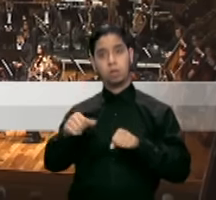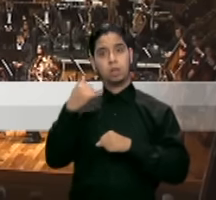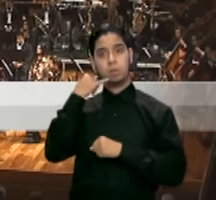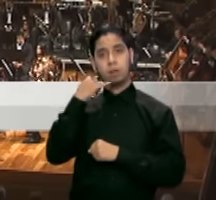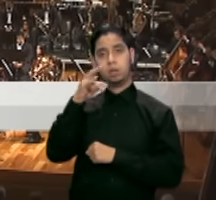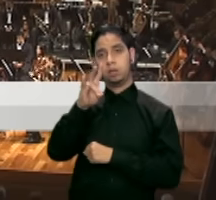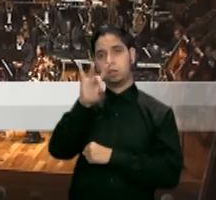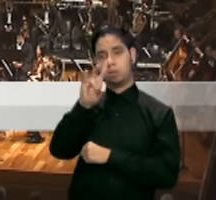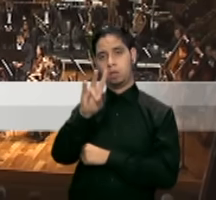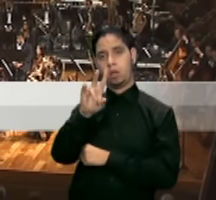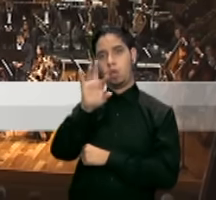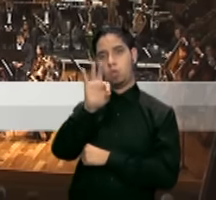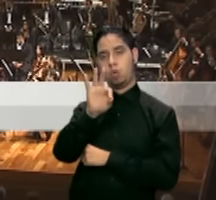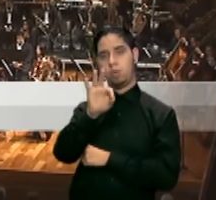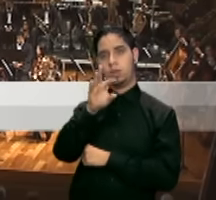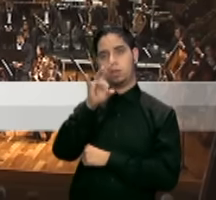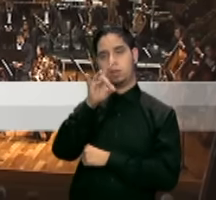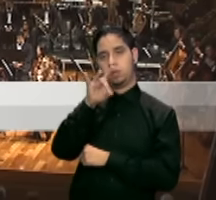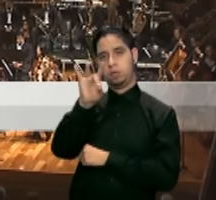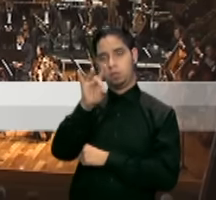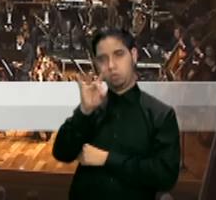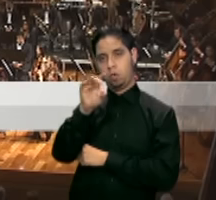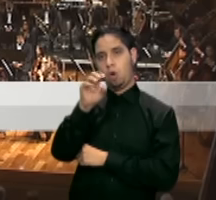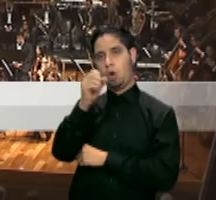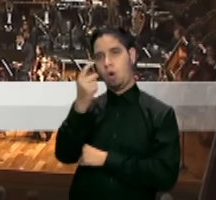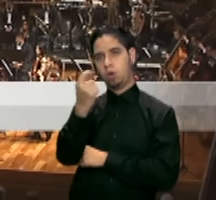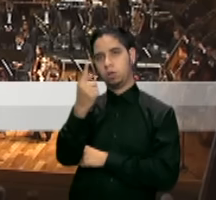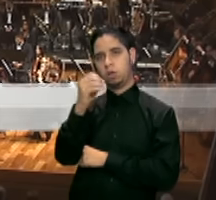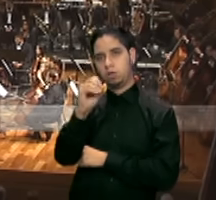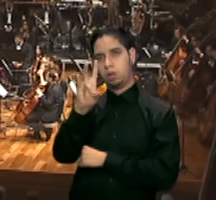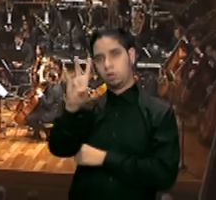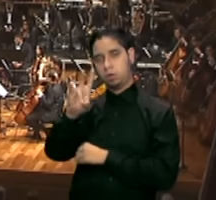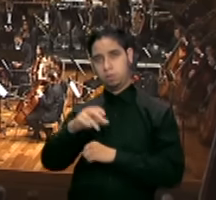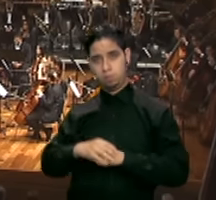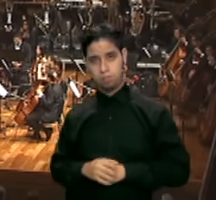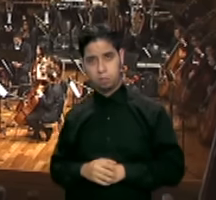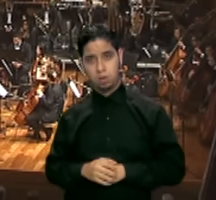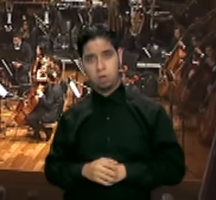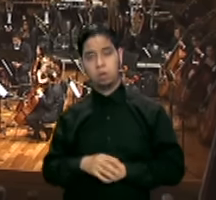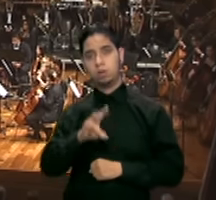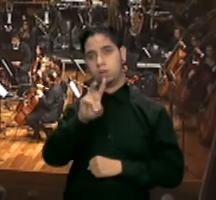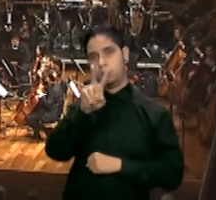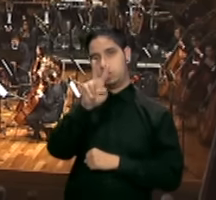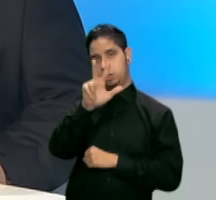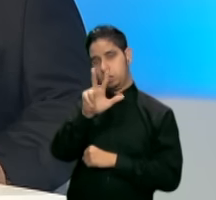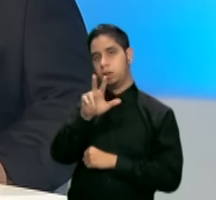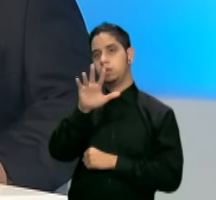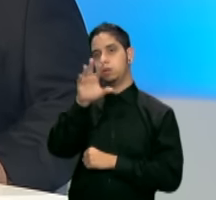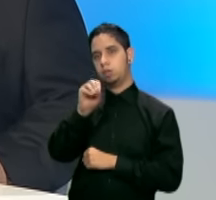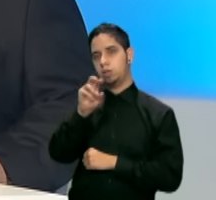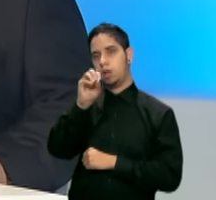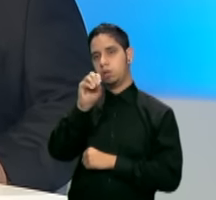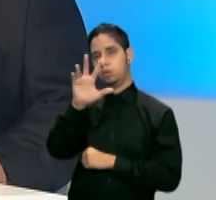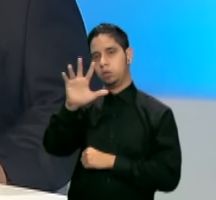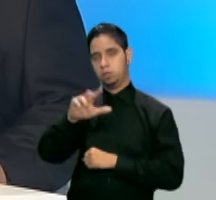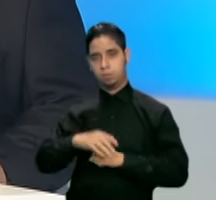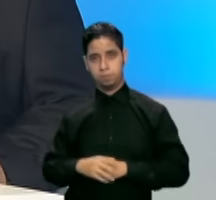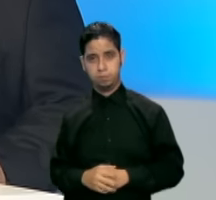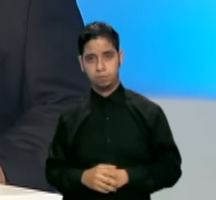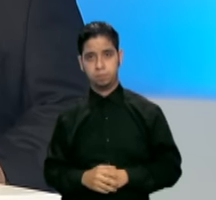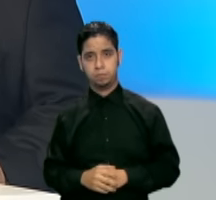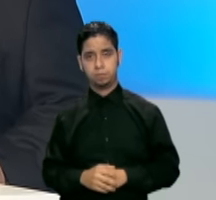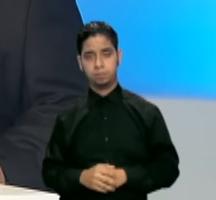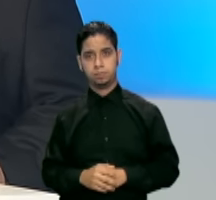-918-1107 o al 787-723-5005. Bueno, y las lluvias